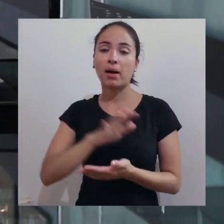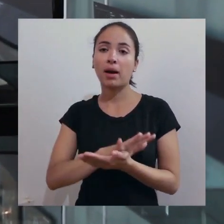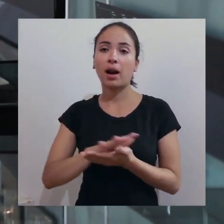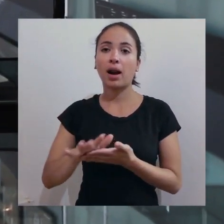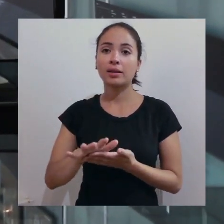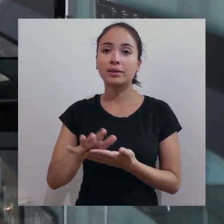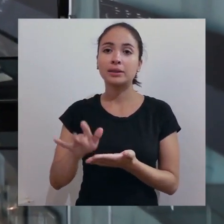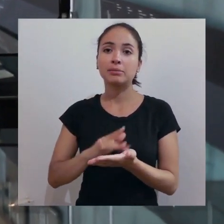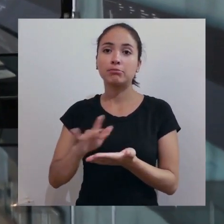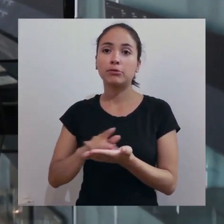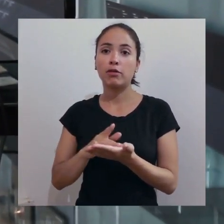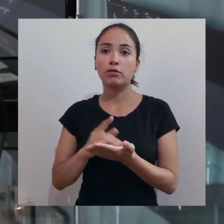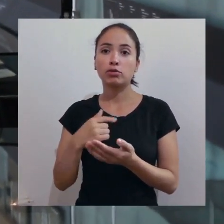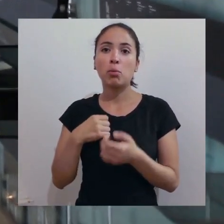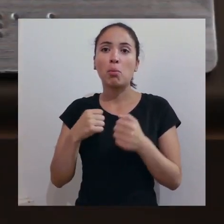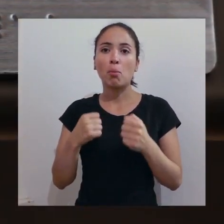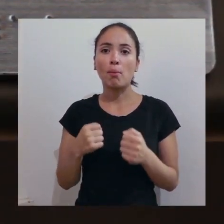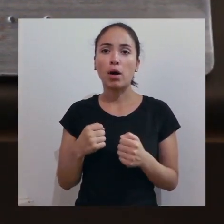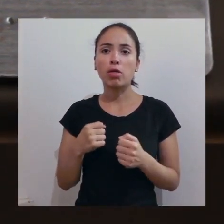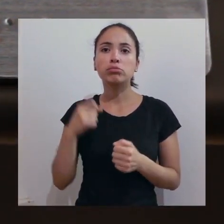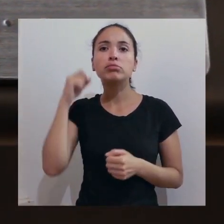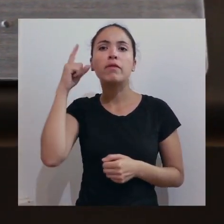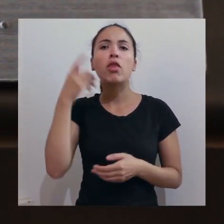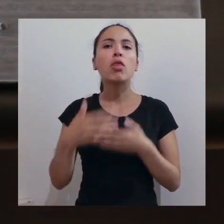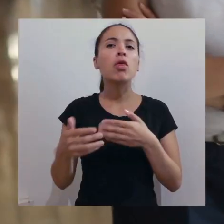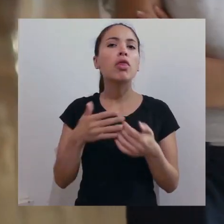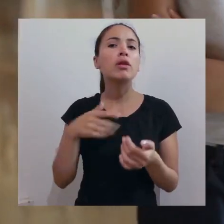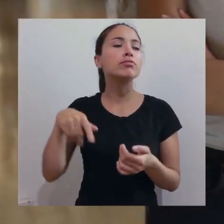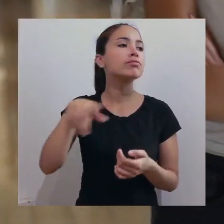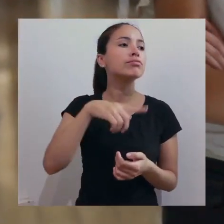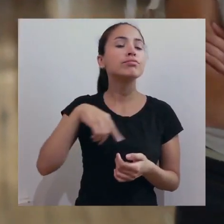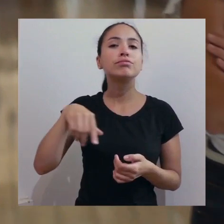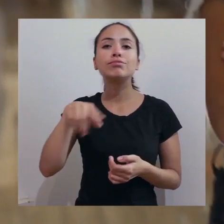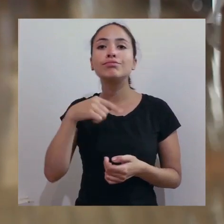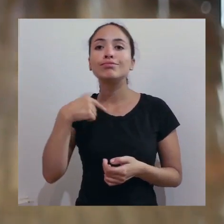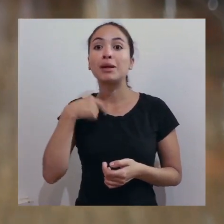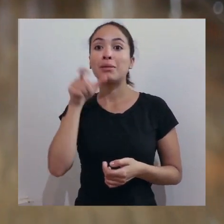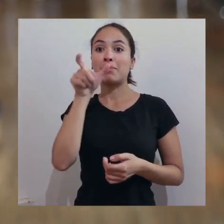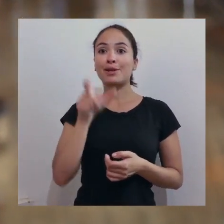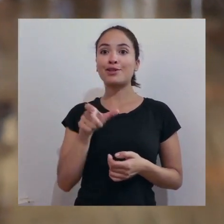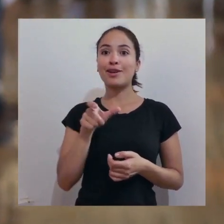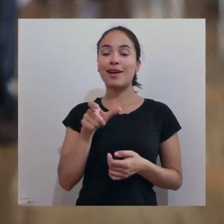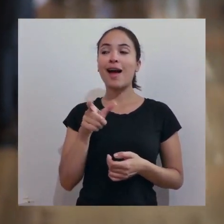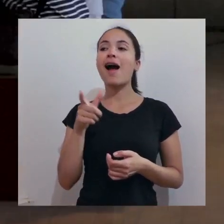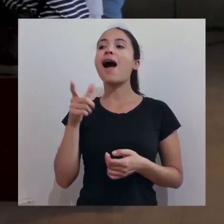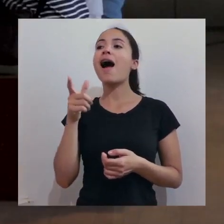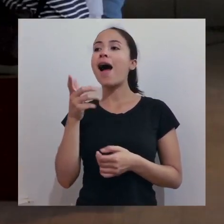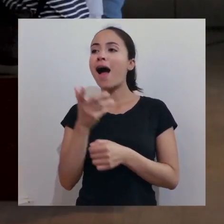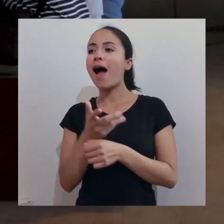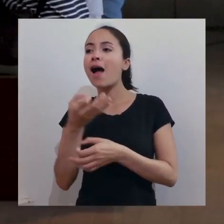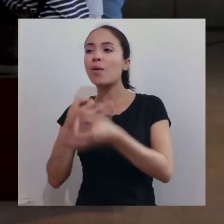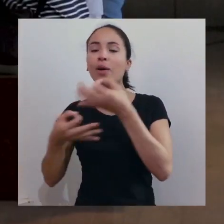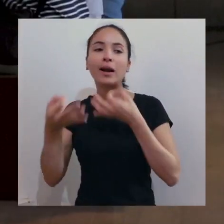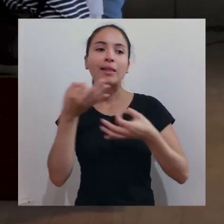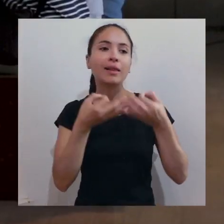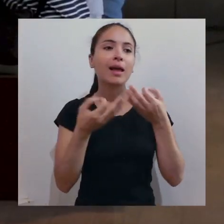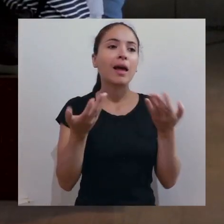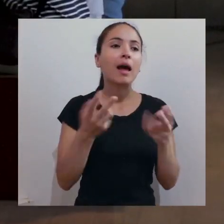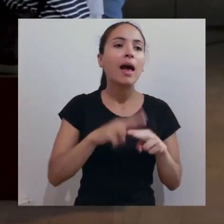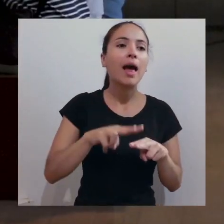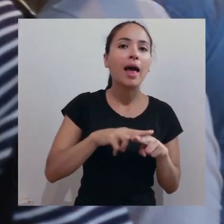El Azarillo es una aplicación gratuita para smartphones que permite orientarse en la ciudad y crear espacios accesibles determinando la posición del visitante,